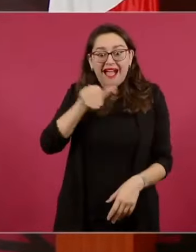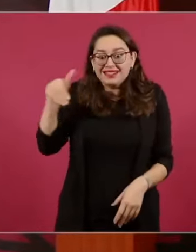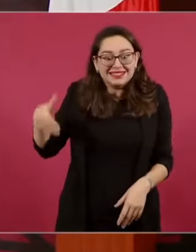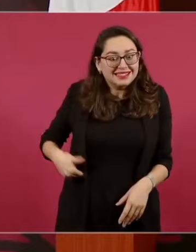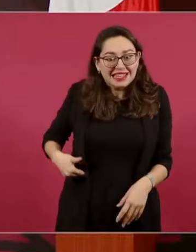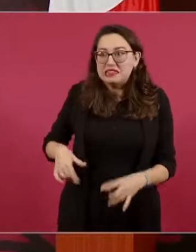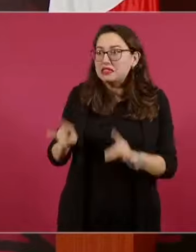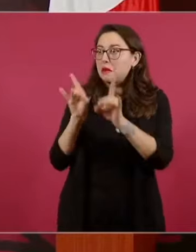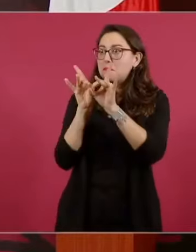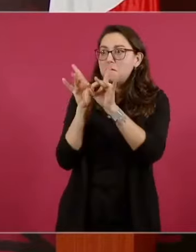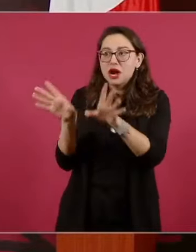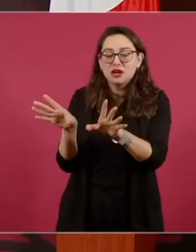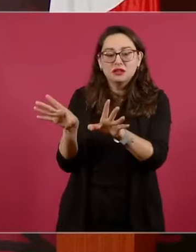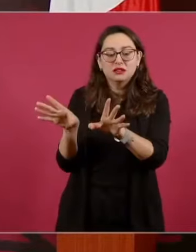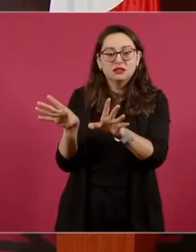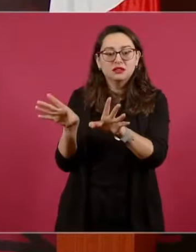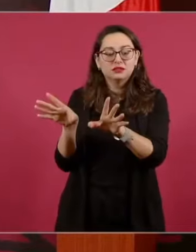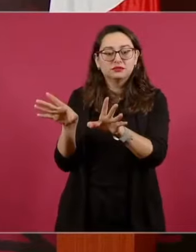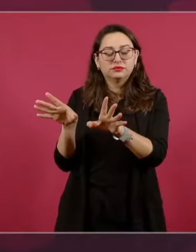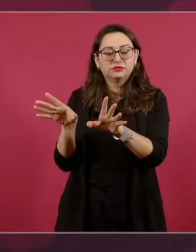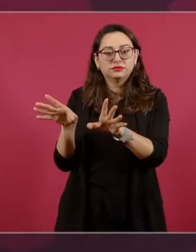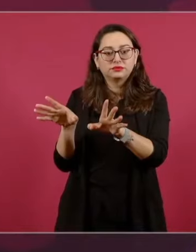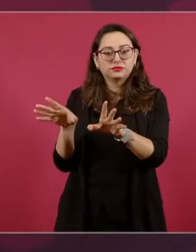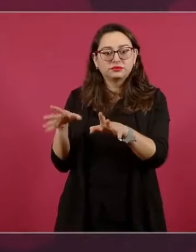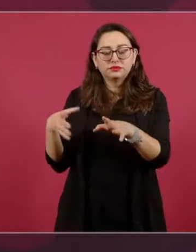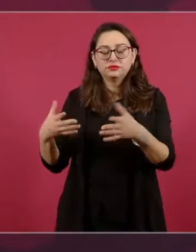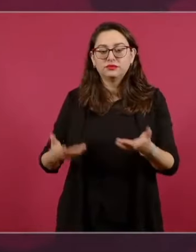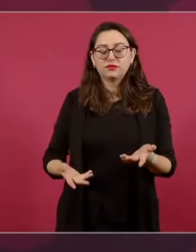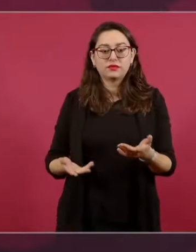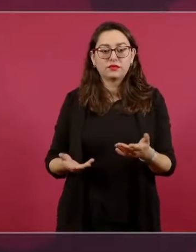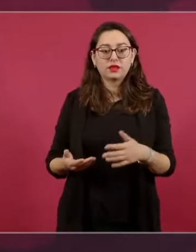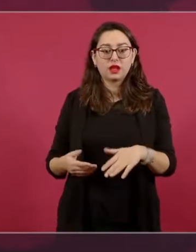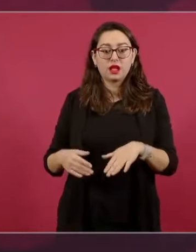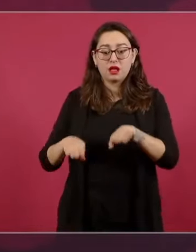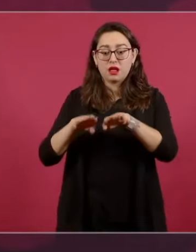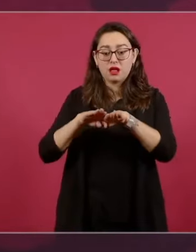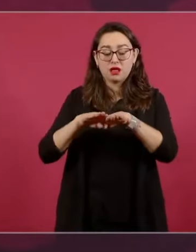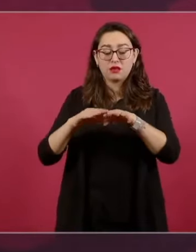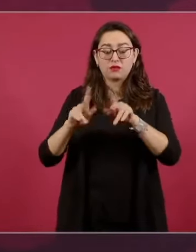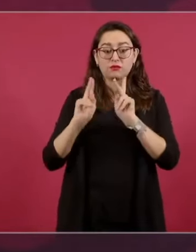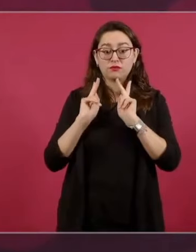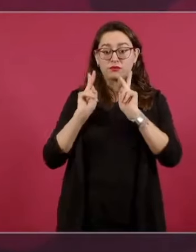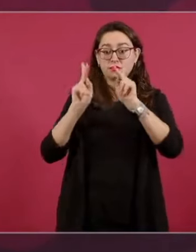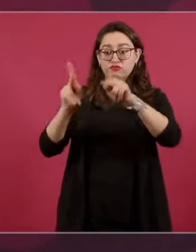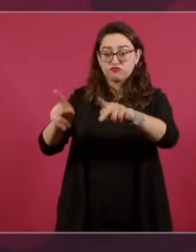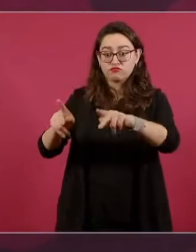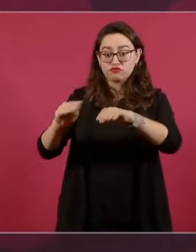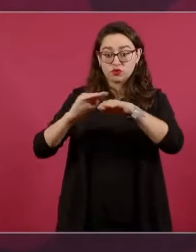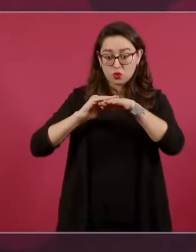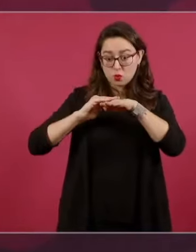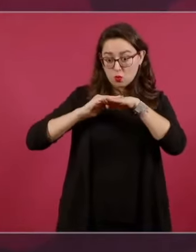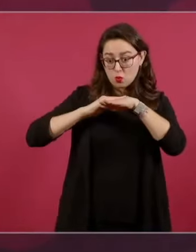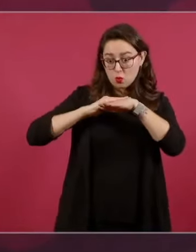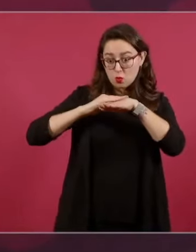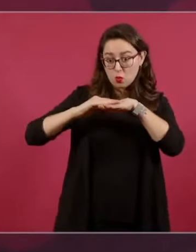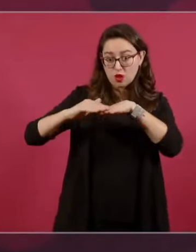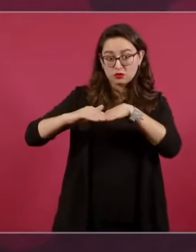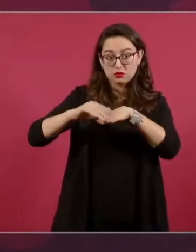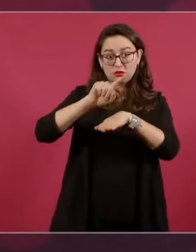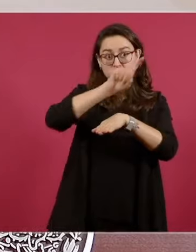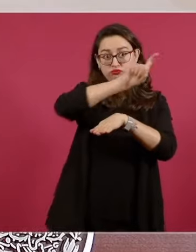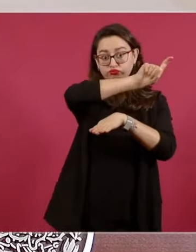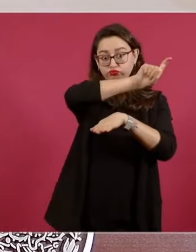de una grúa que falló.